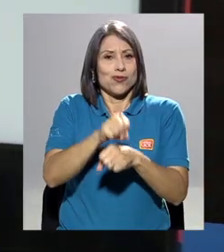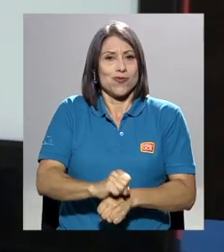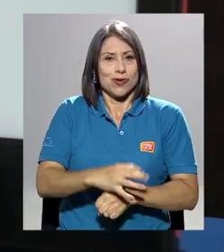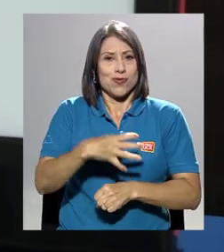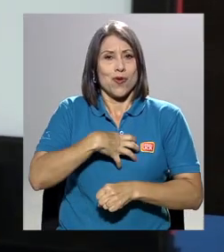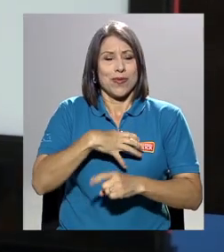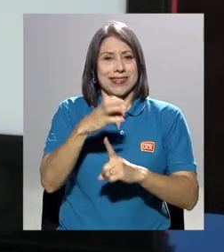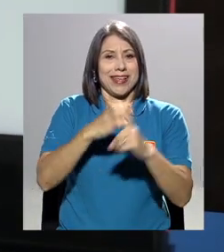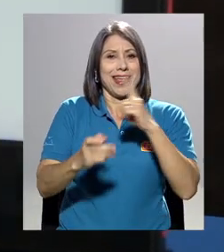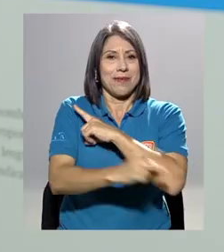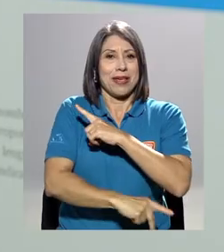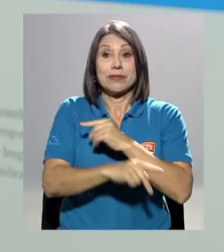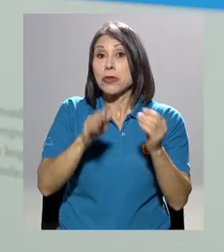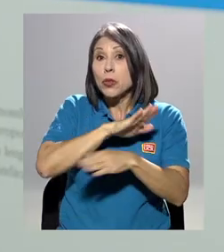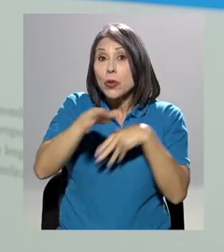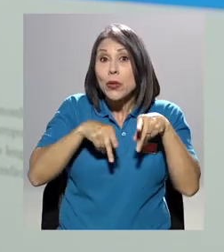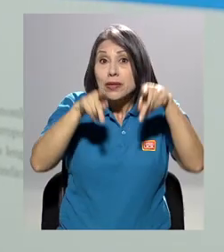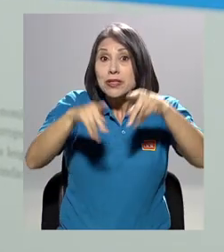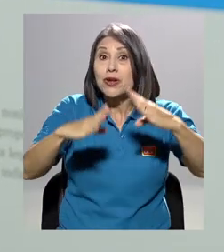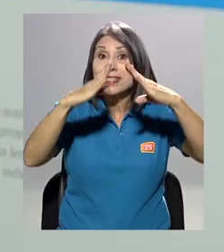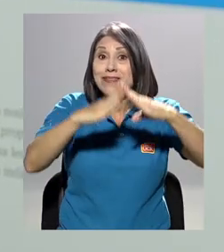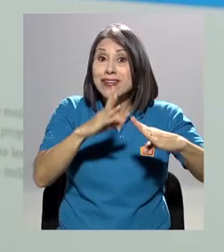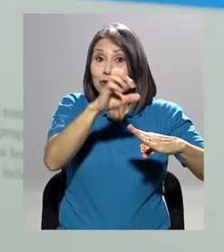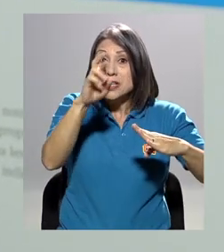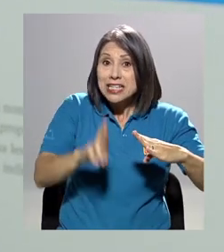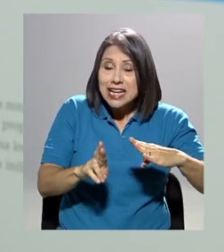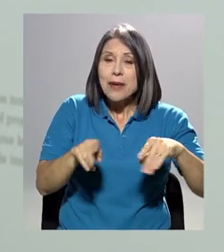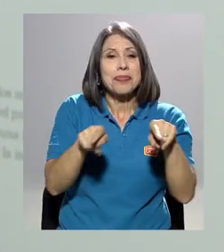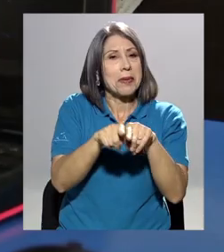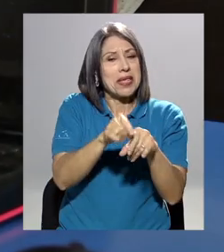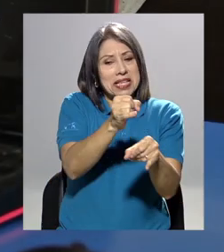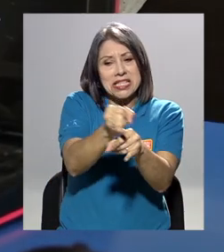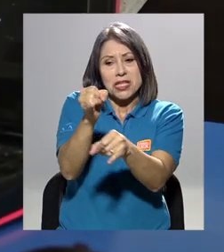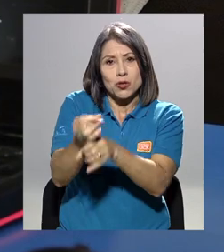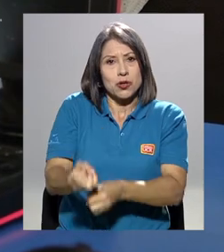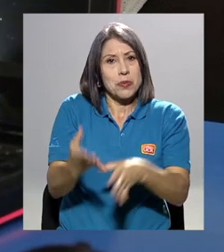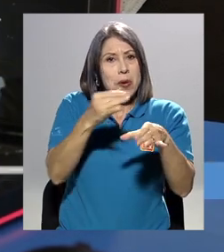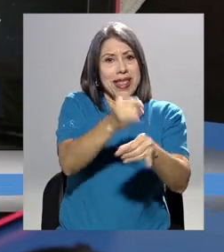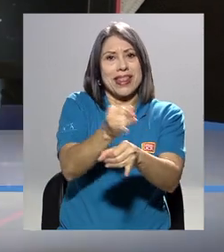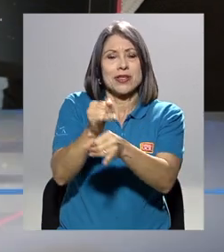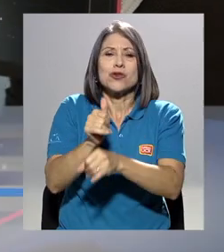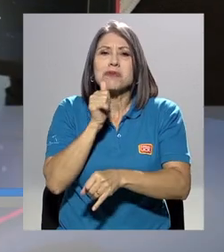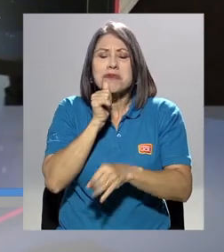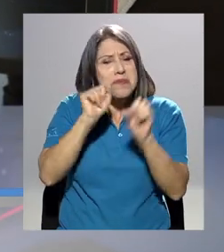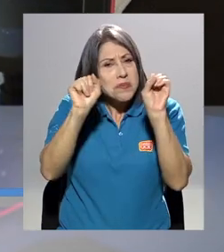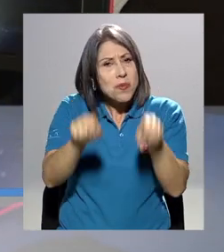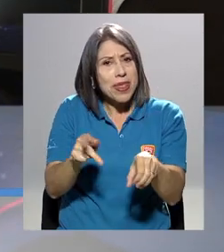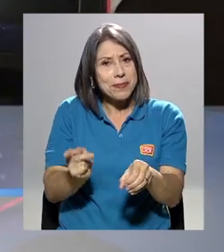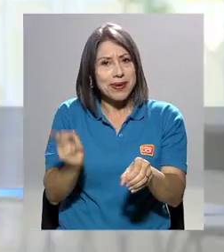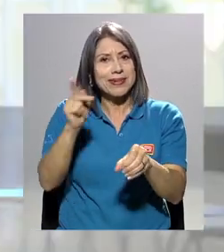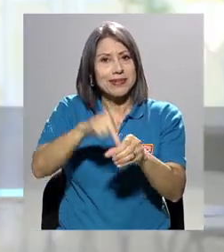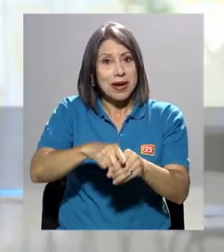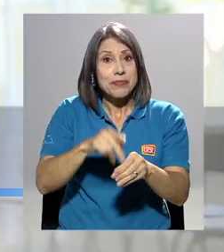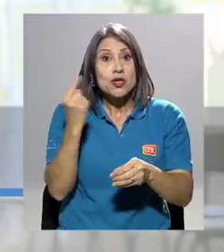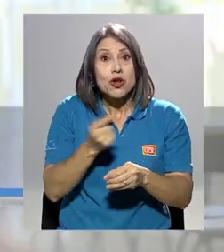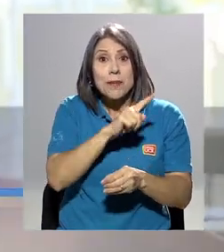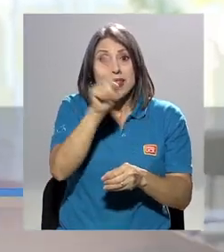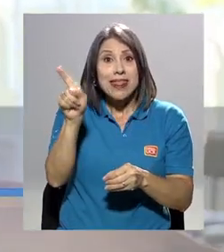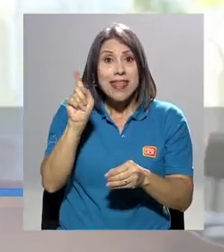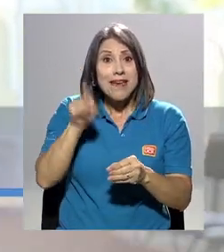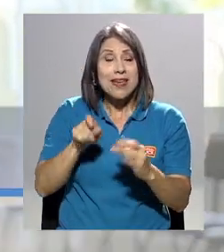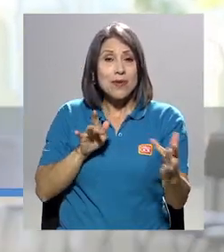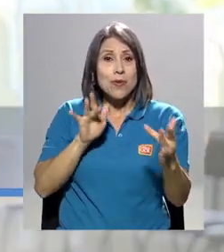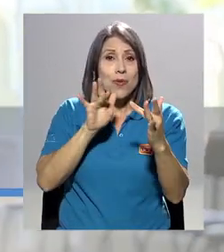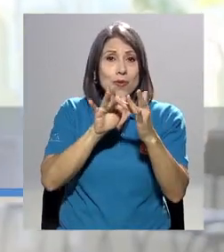Todos los habitantes de Costa Rica, instituciones gubernamentales y privadas pueden participar. Basta con que ingresen al